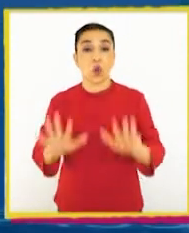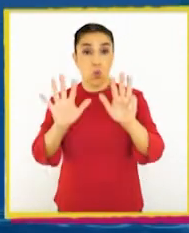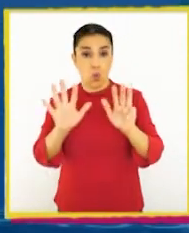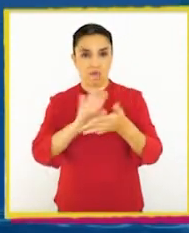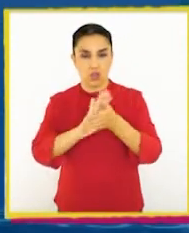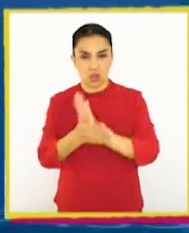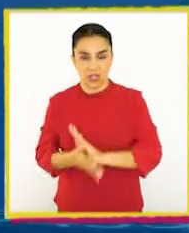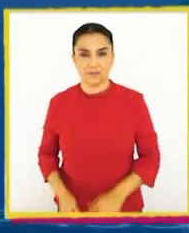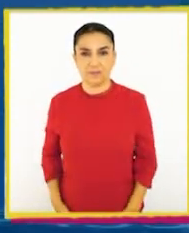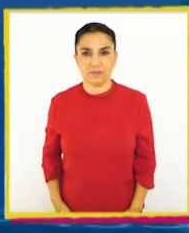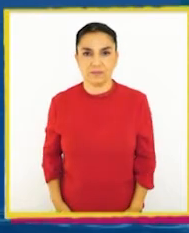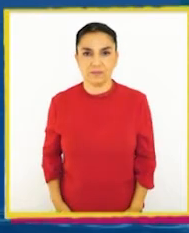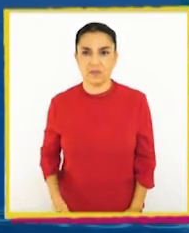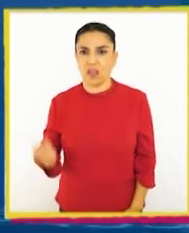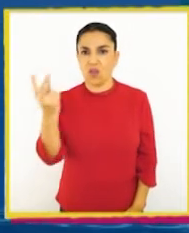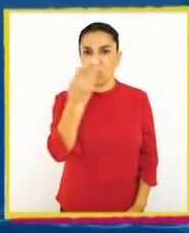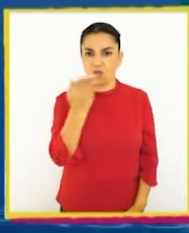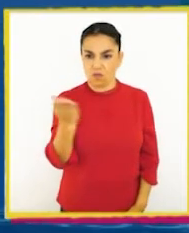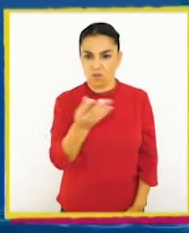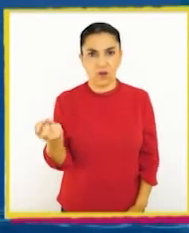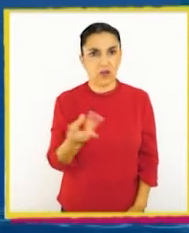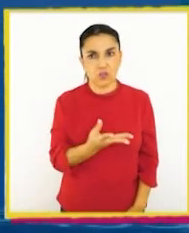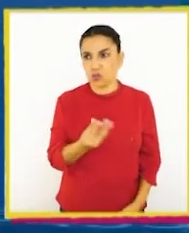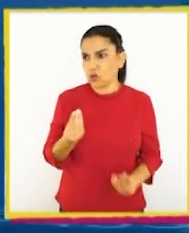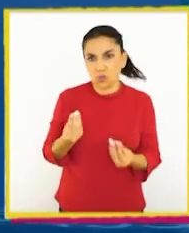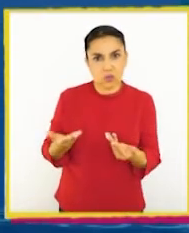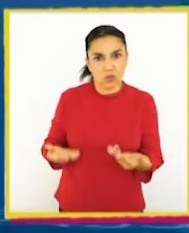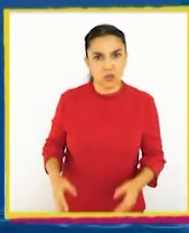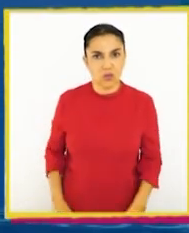nueve en total. ¿Qué fracción podemos usar entonces?